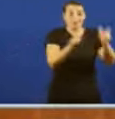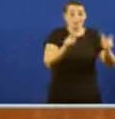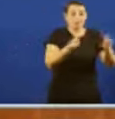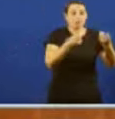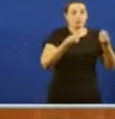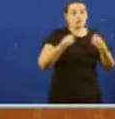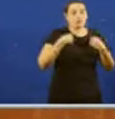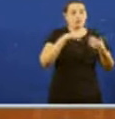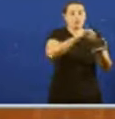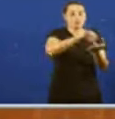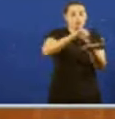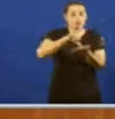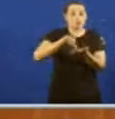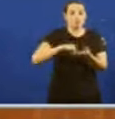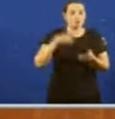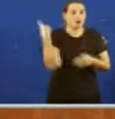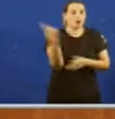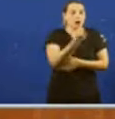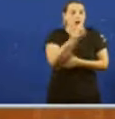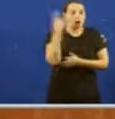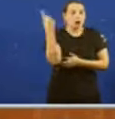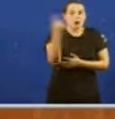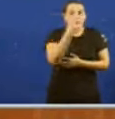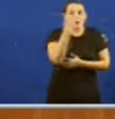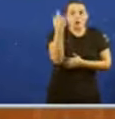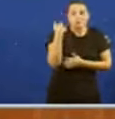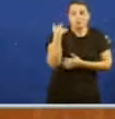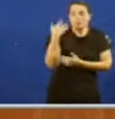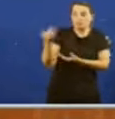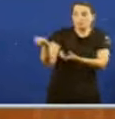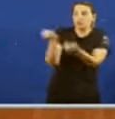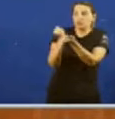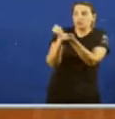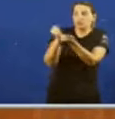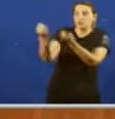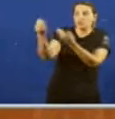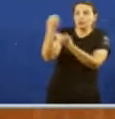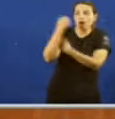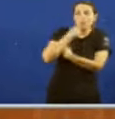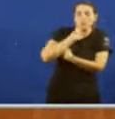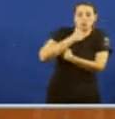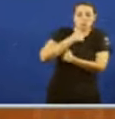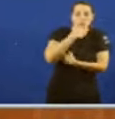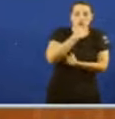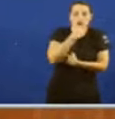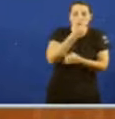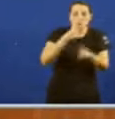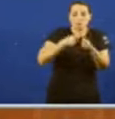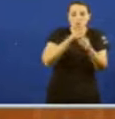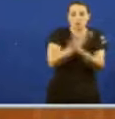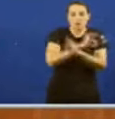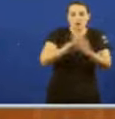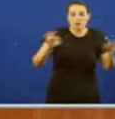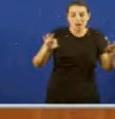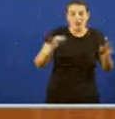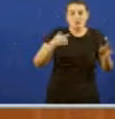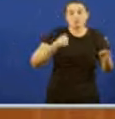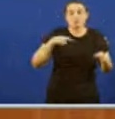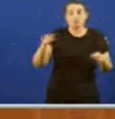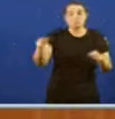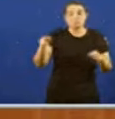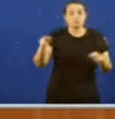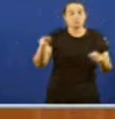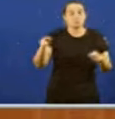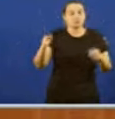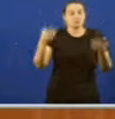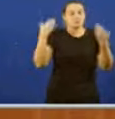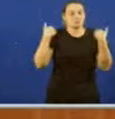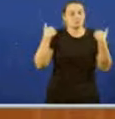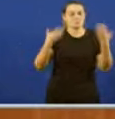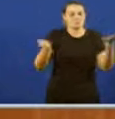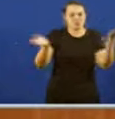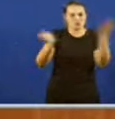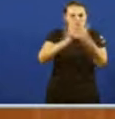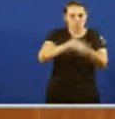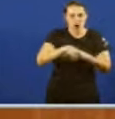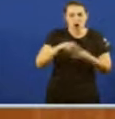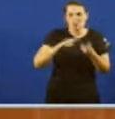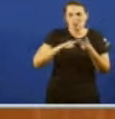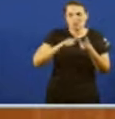sentiuse abandonada e sola Pola incompetencia da xunta durante esta noite A peor noite de historia recente de Galicia Incompetencia en primeiro lugar